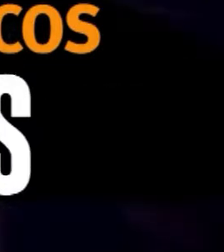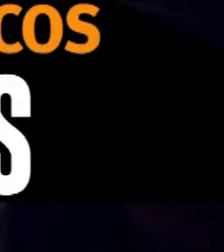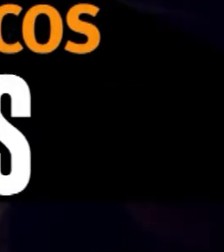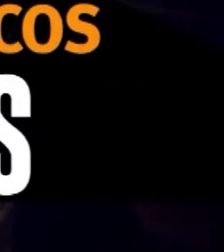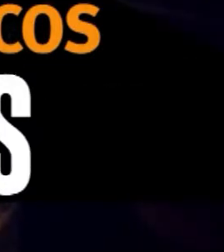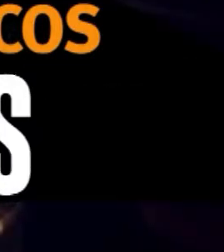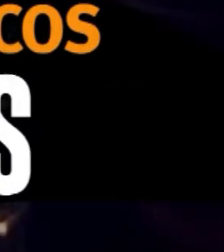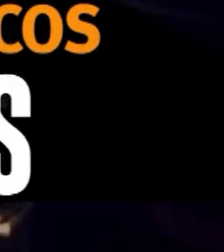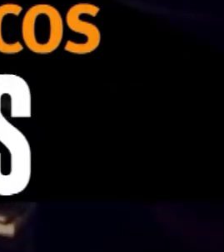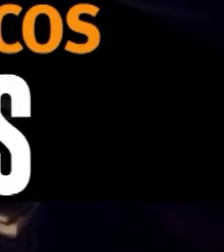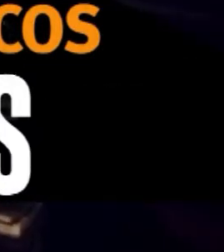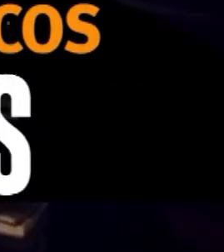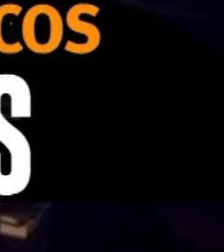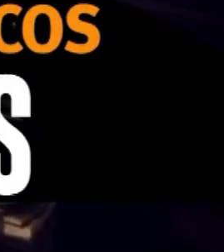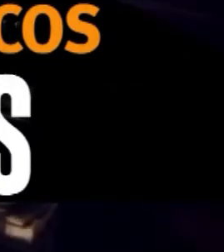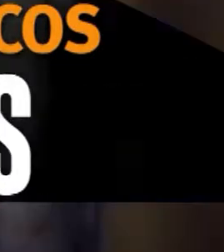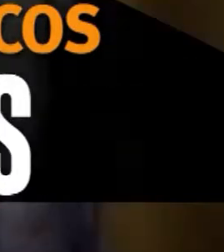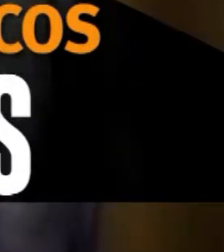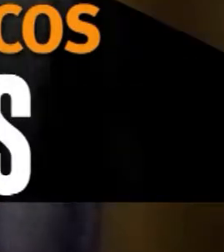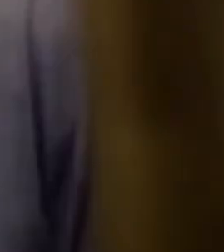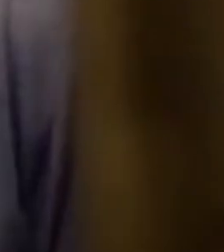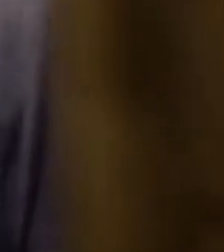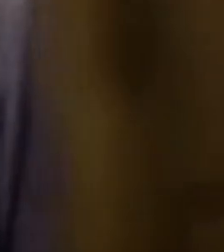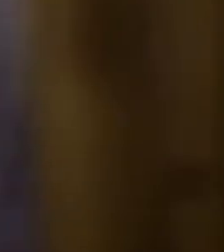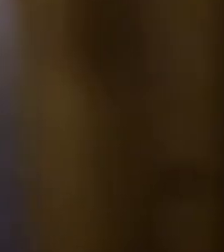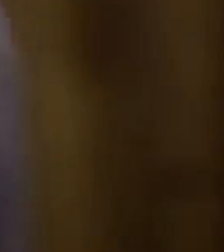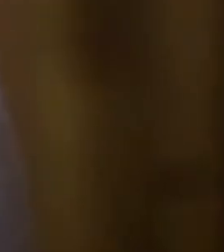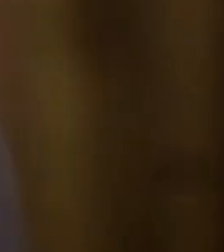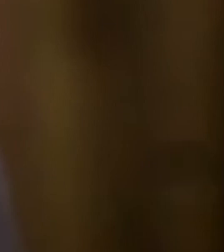Un primero de agosto